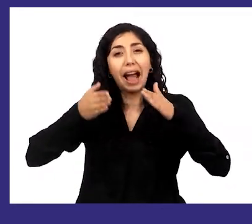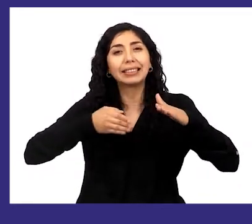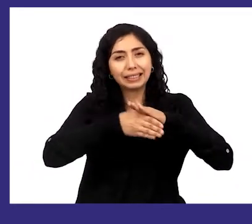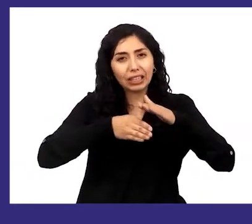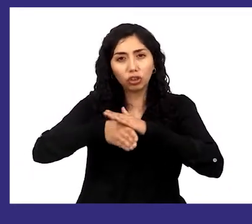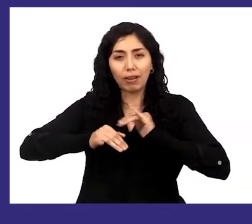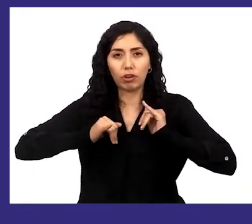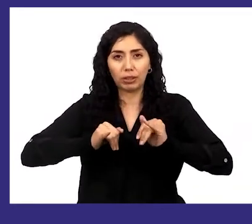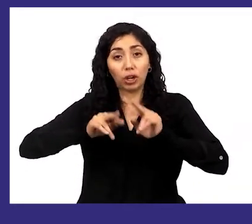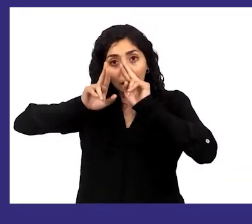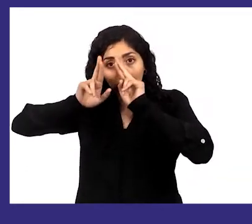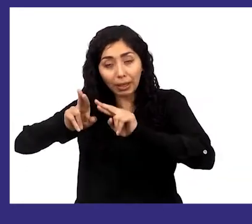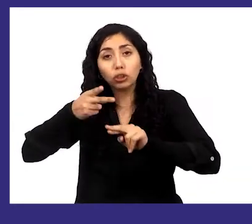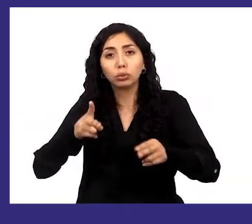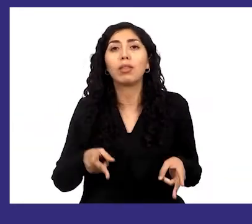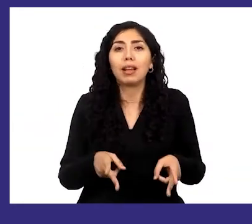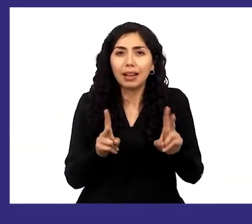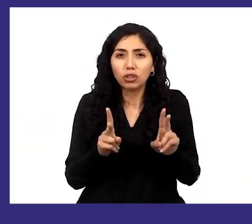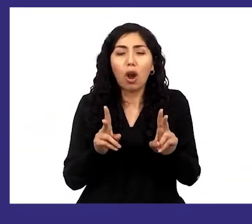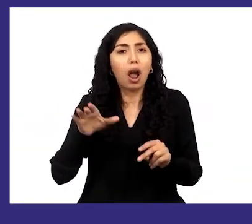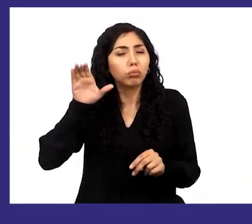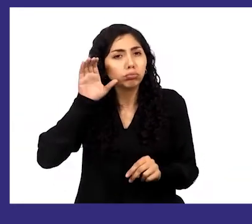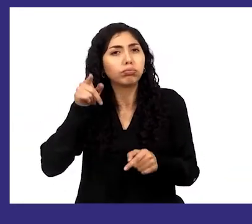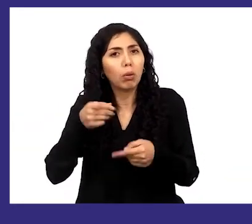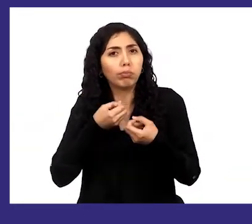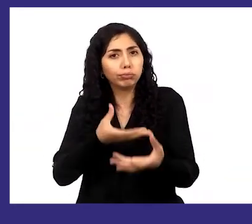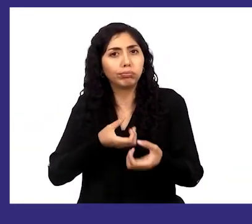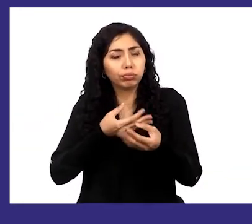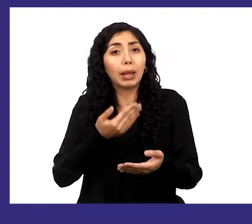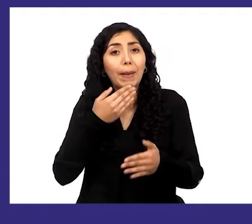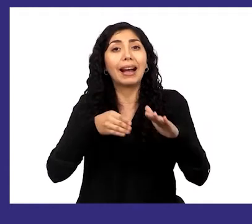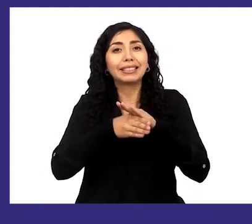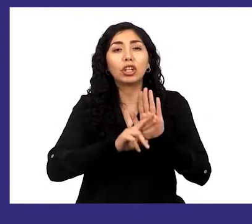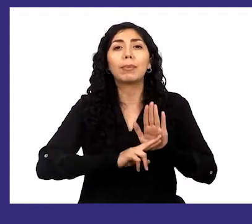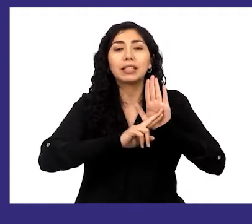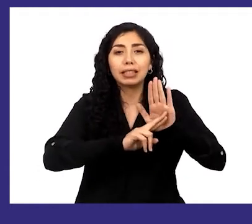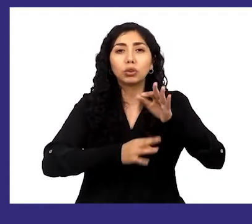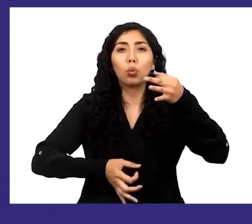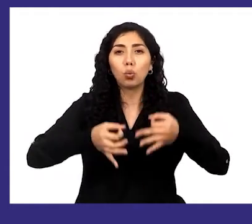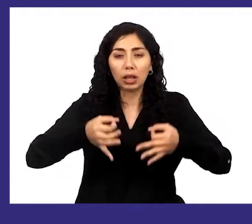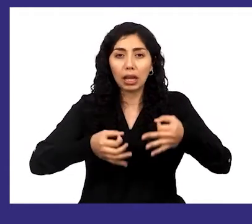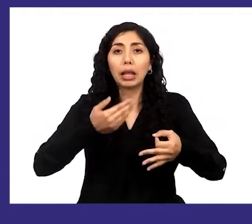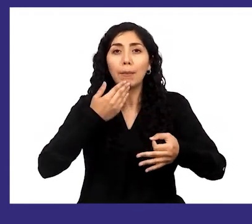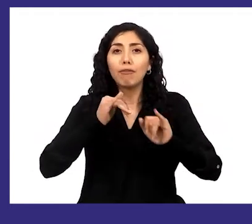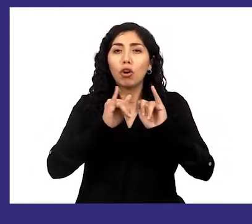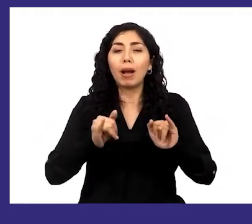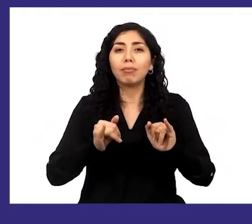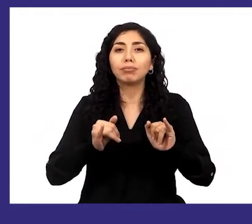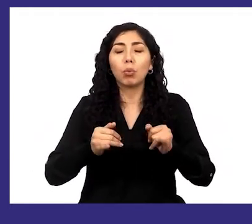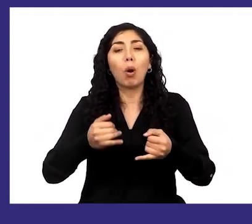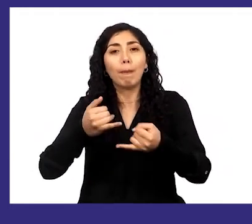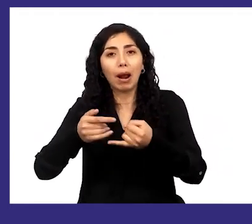Con un debido acceso a la información, respeto de su derecho a ser oído, acceso a la representación jurídica y mecanismos